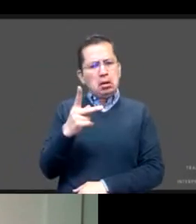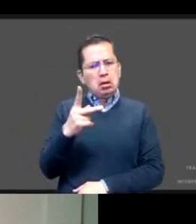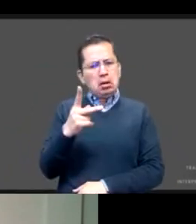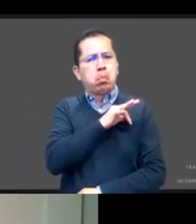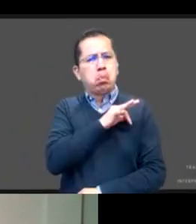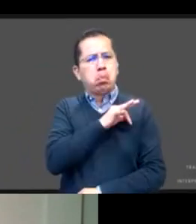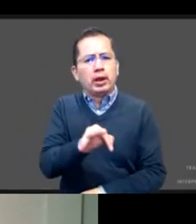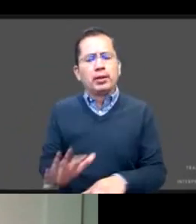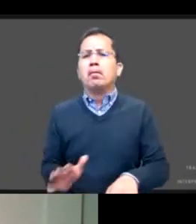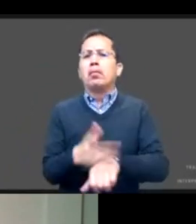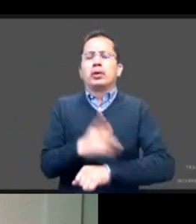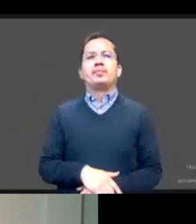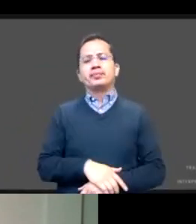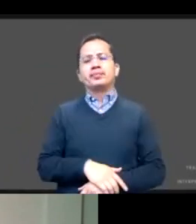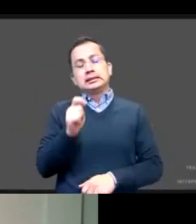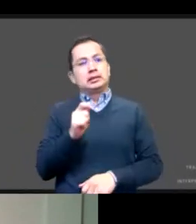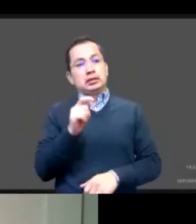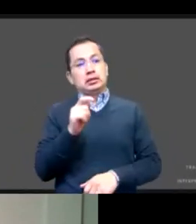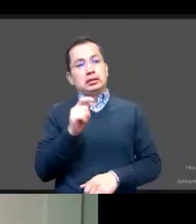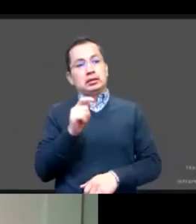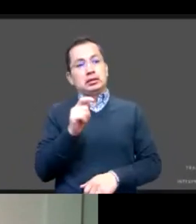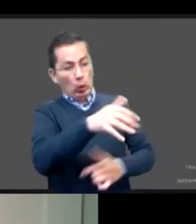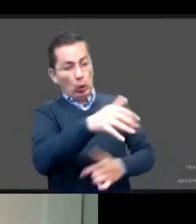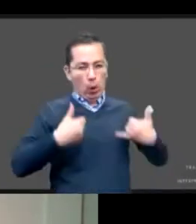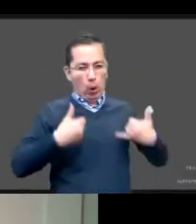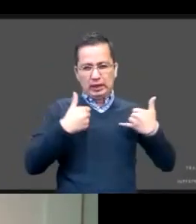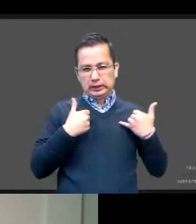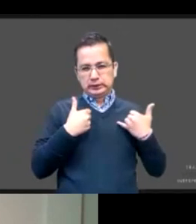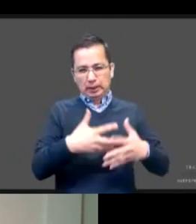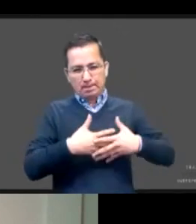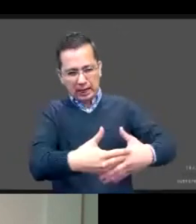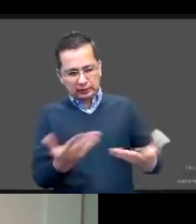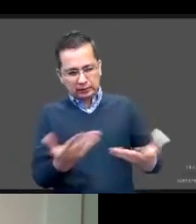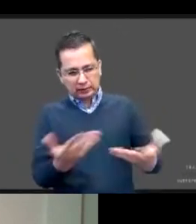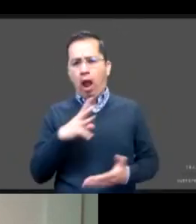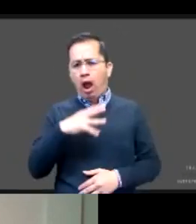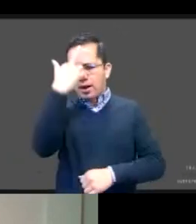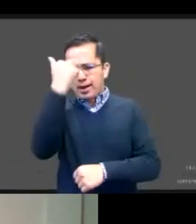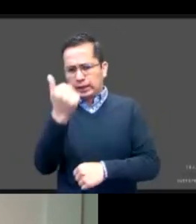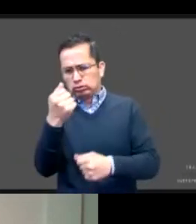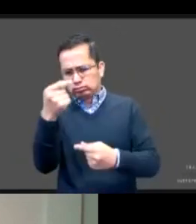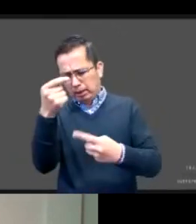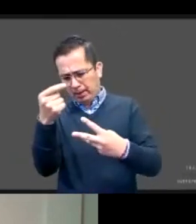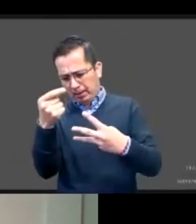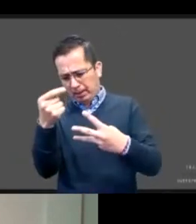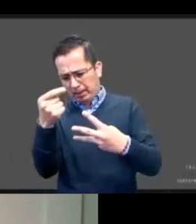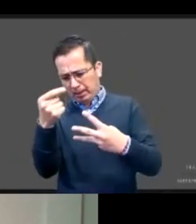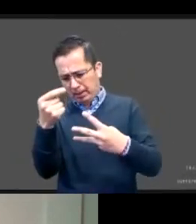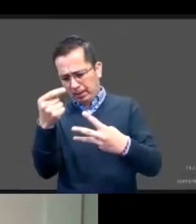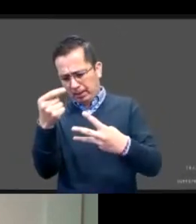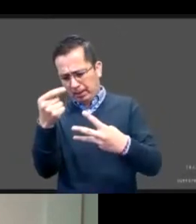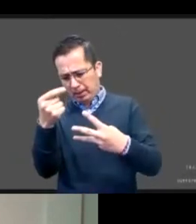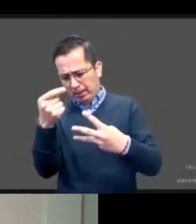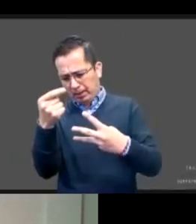del embarazo adolescente como un fenómeno con múltiples factores determinantes, podemos encontrar las rutas